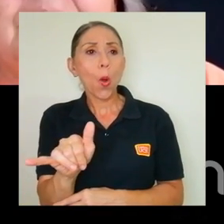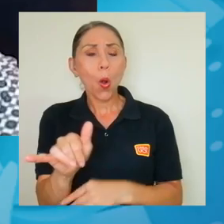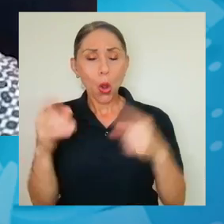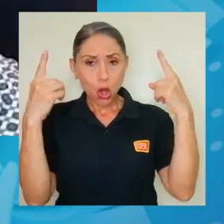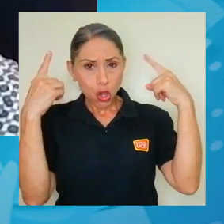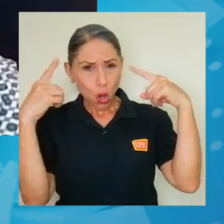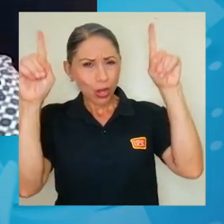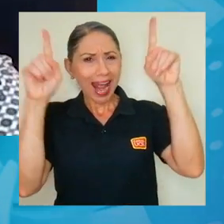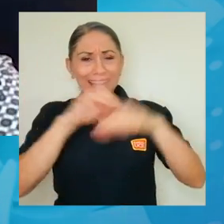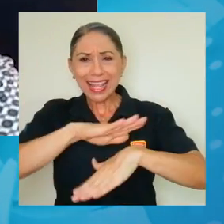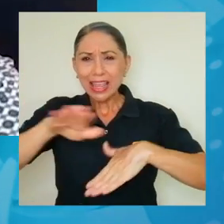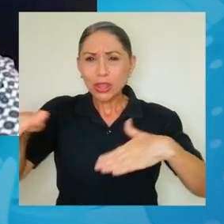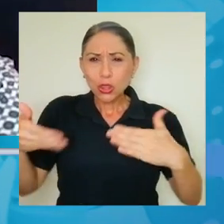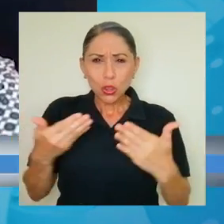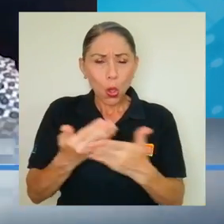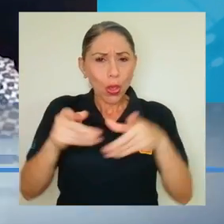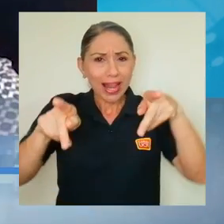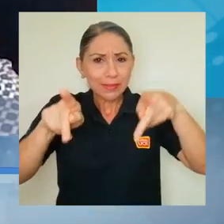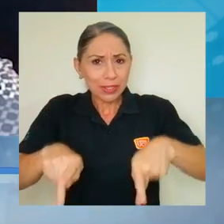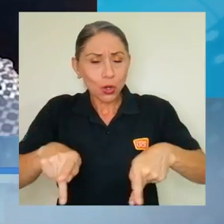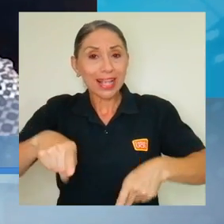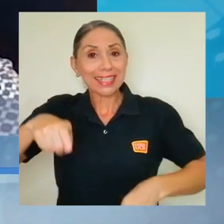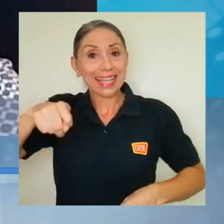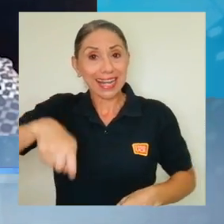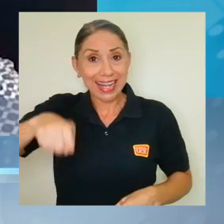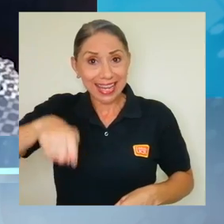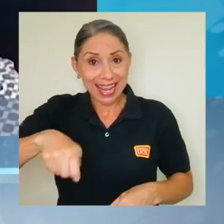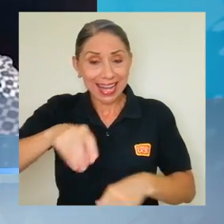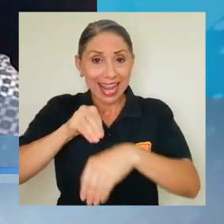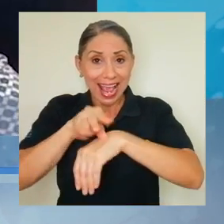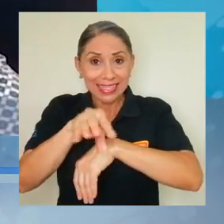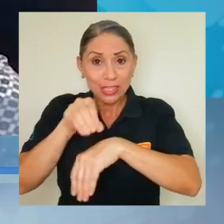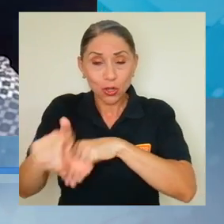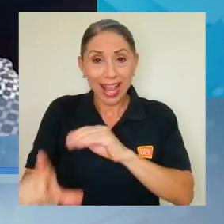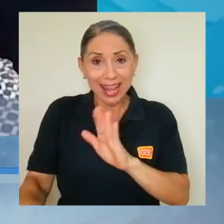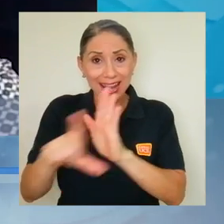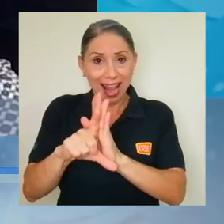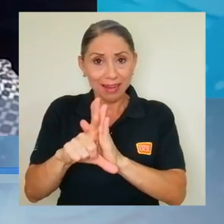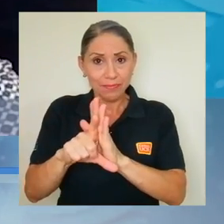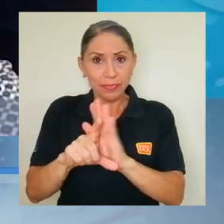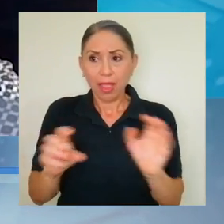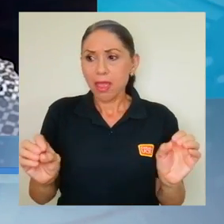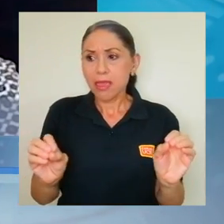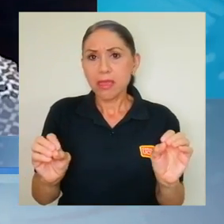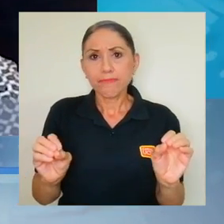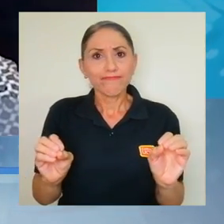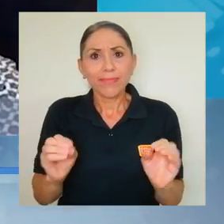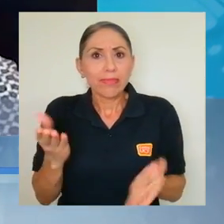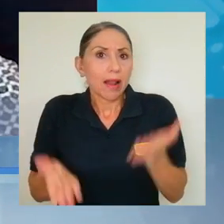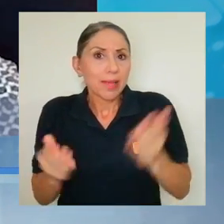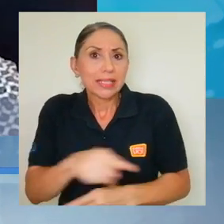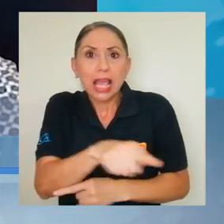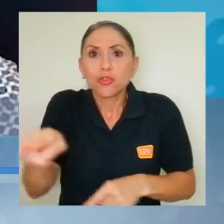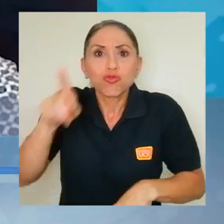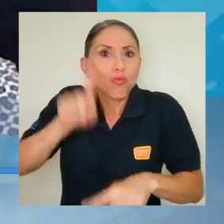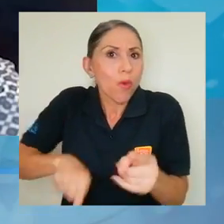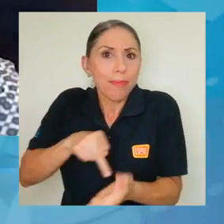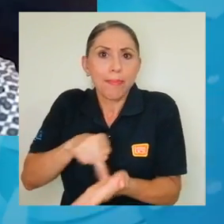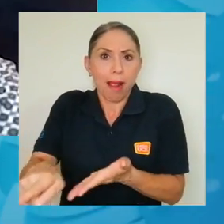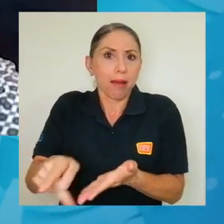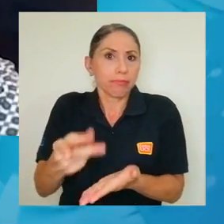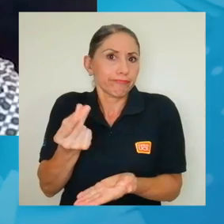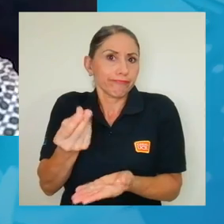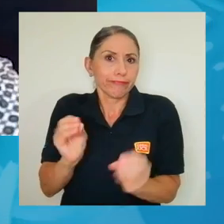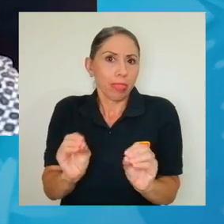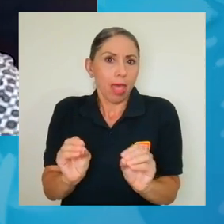lograr que todas las personas que requieren asesoría legal y que no tienen no solo las posibilidades